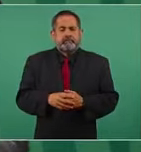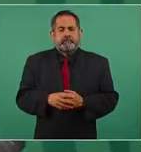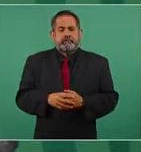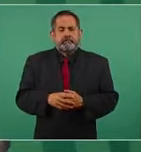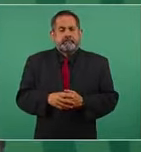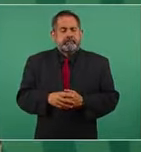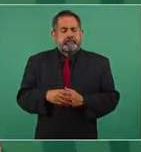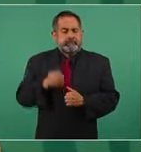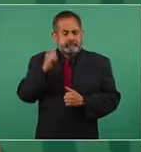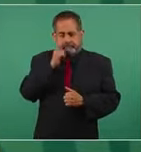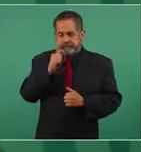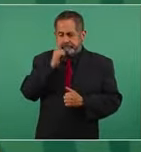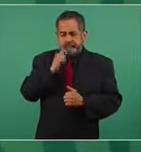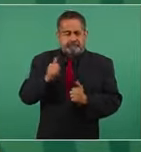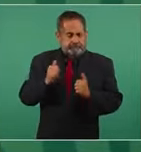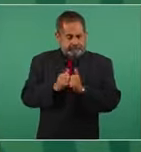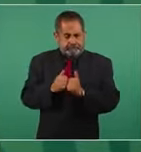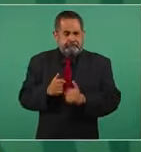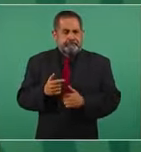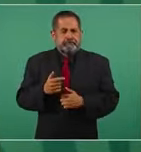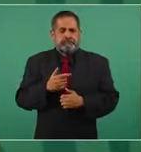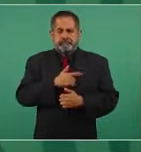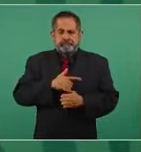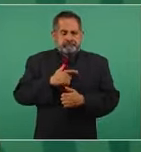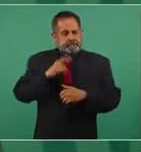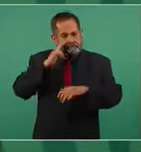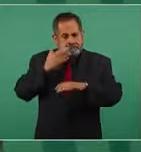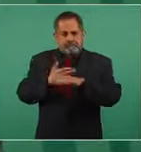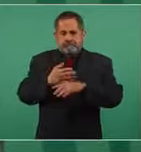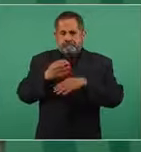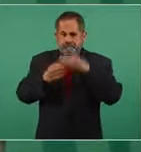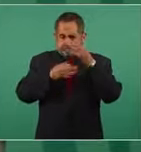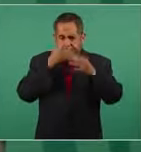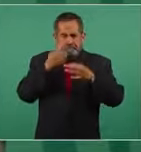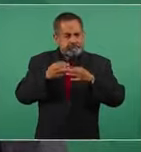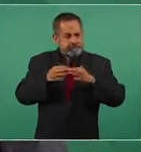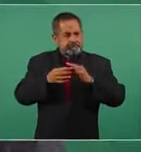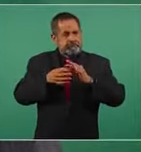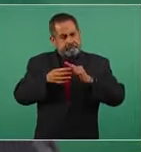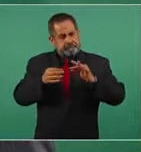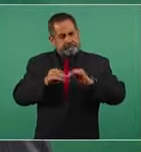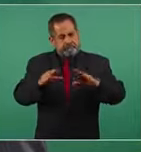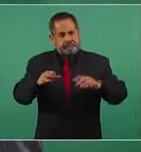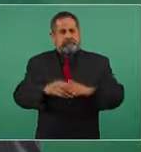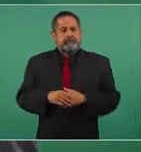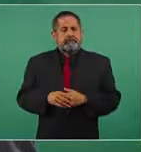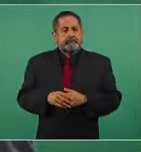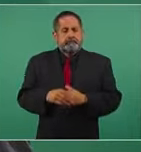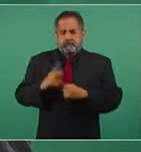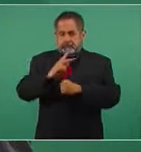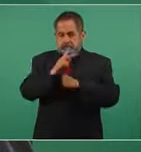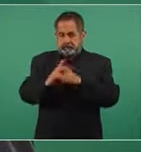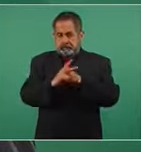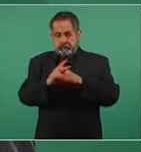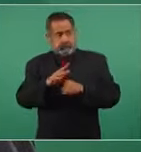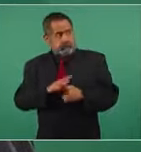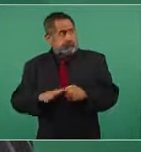como siempre, de manera responsable, de que el país esté en paz.